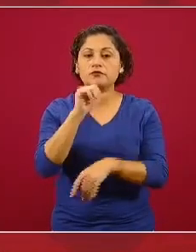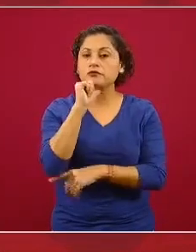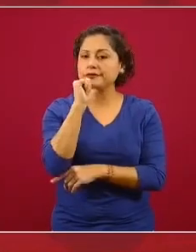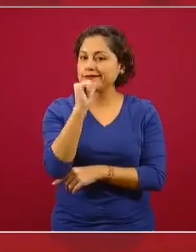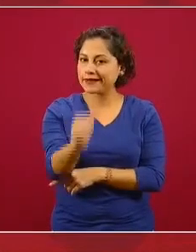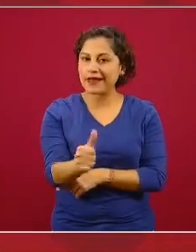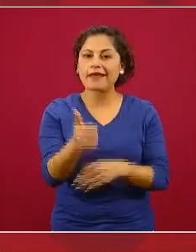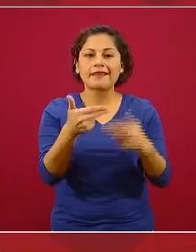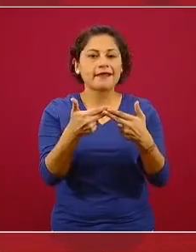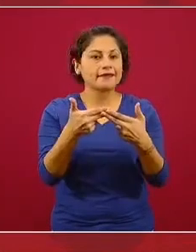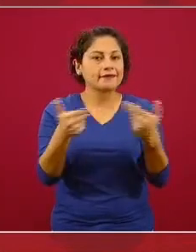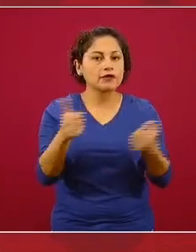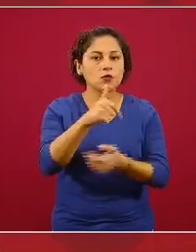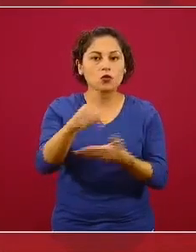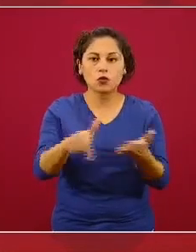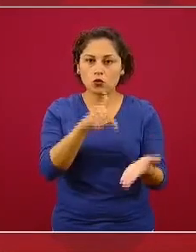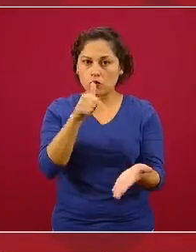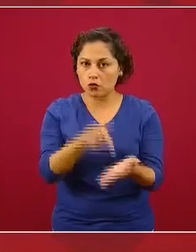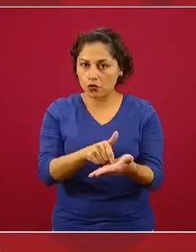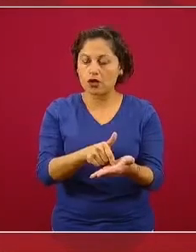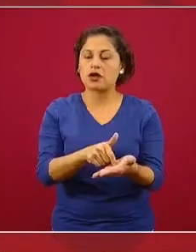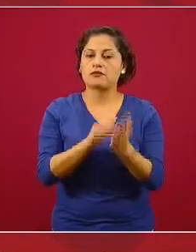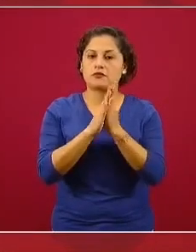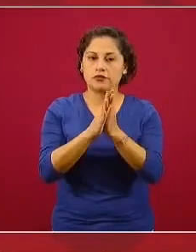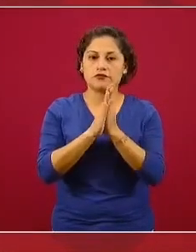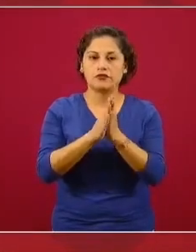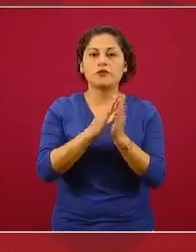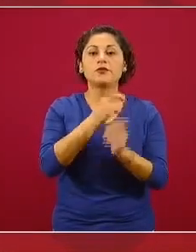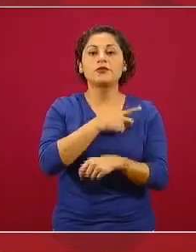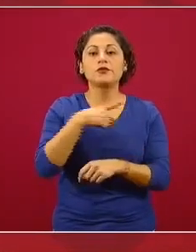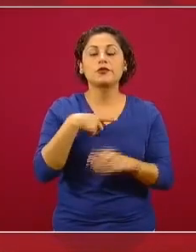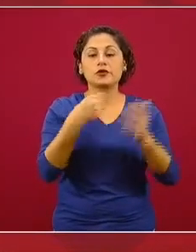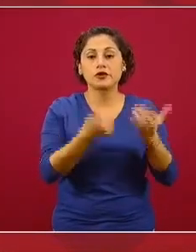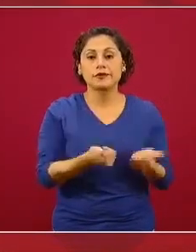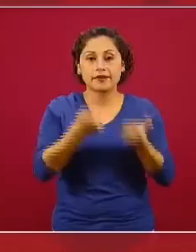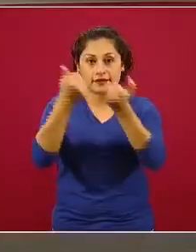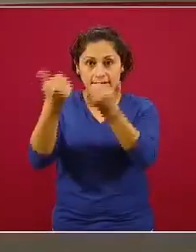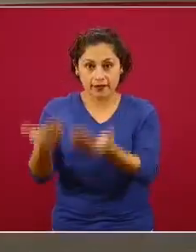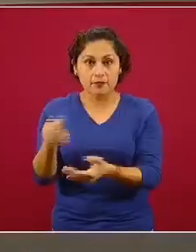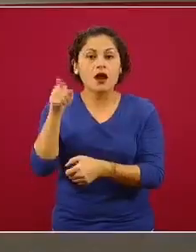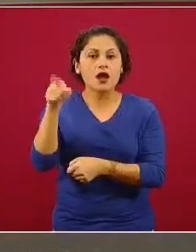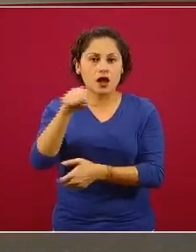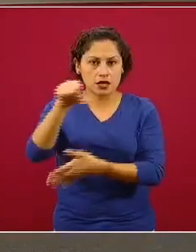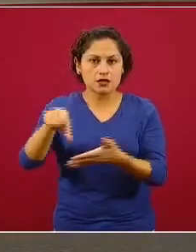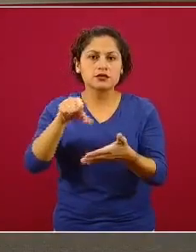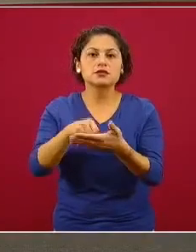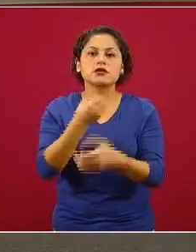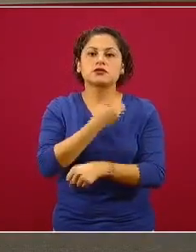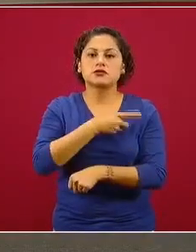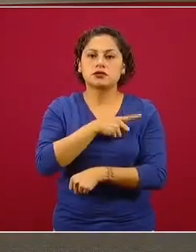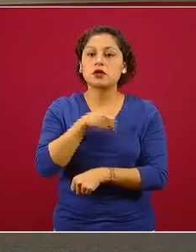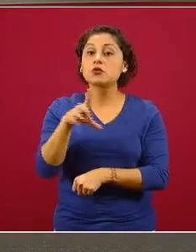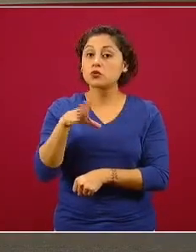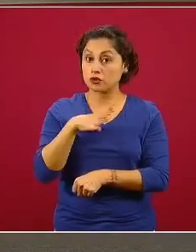todas en tiempo y forma. Y los centros de salud están operando, tienen las vacunas y pueden abastecerlas y deben abastecerlas.